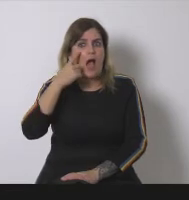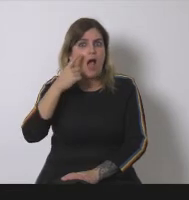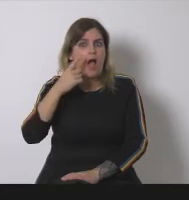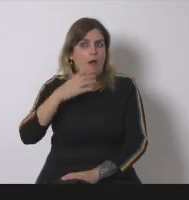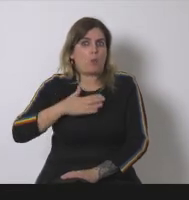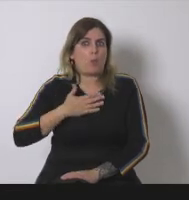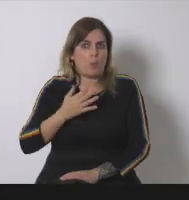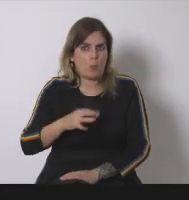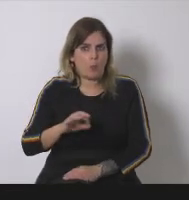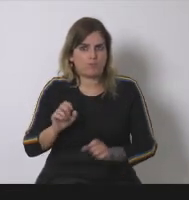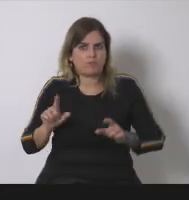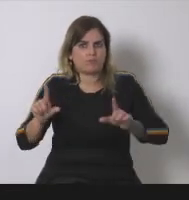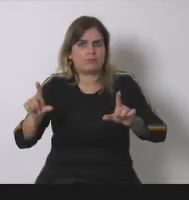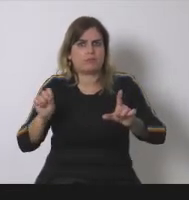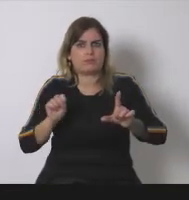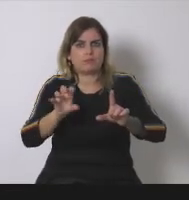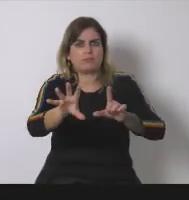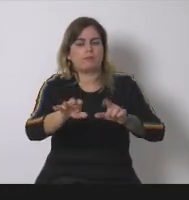muy bien